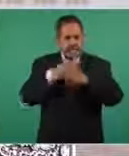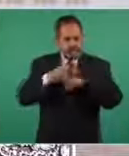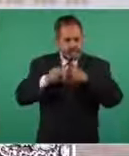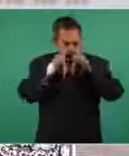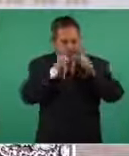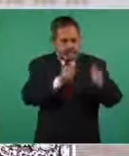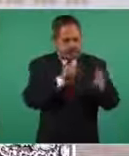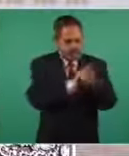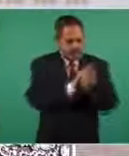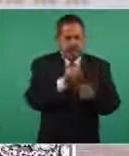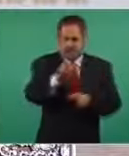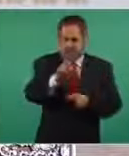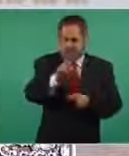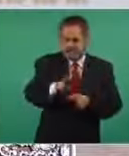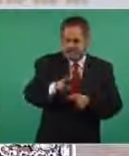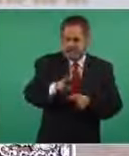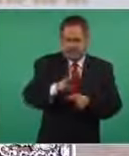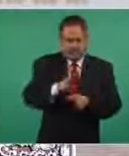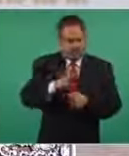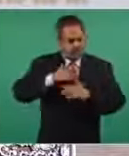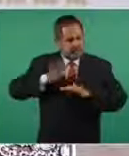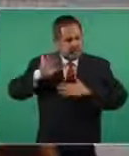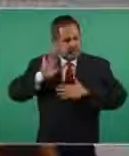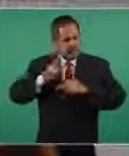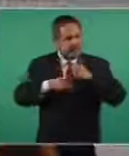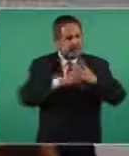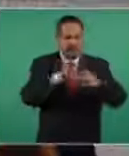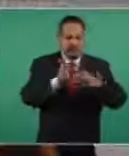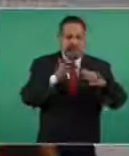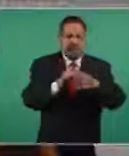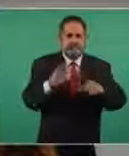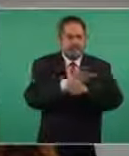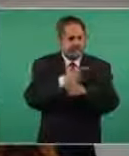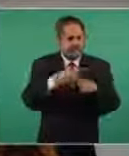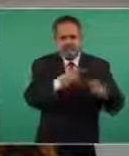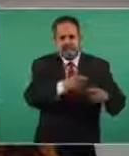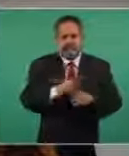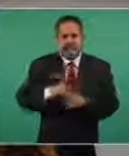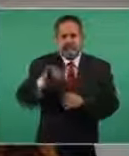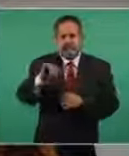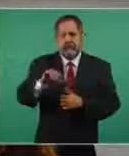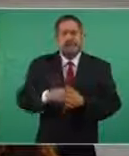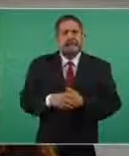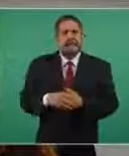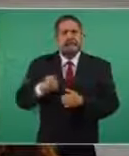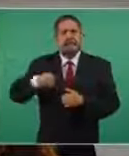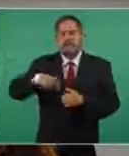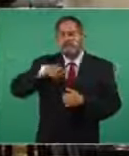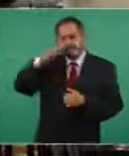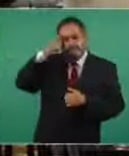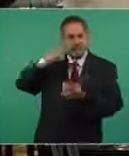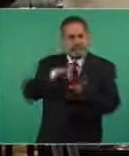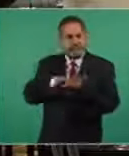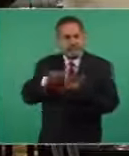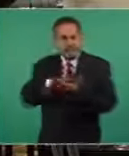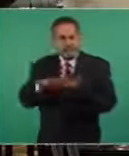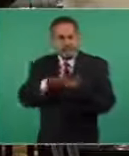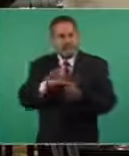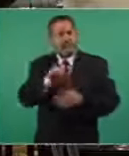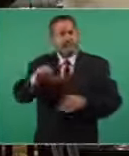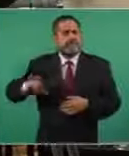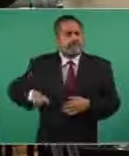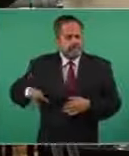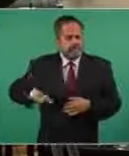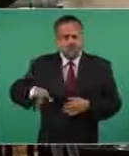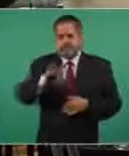atender. Correcto. Sí, para que les expliquen qué está pasando. Pero nosotros vamos a apoyar al gobierno